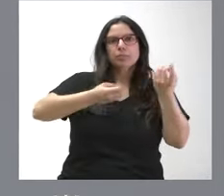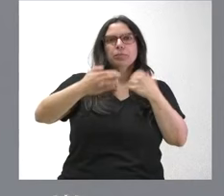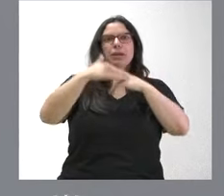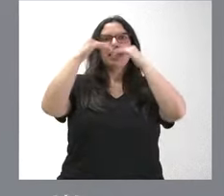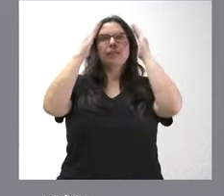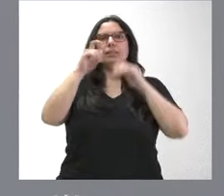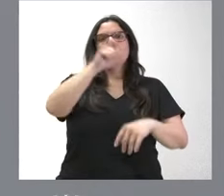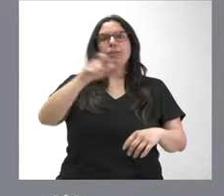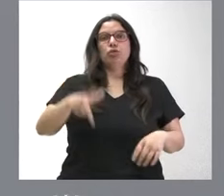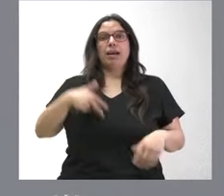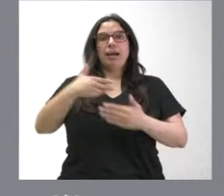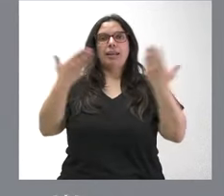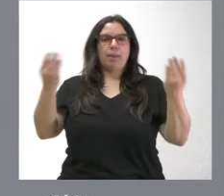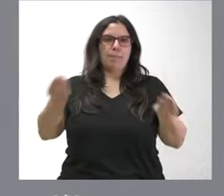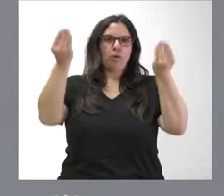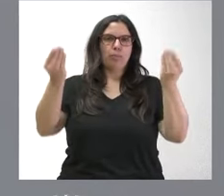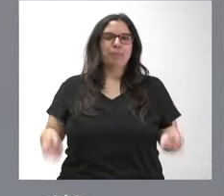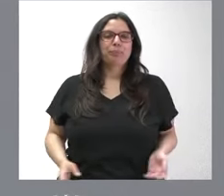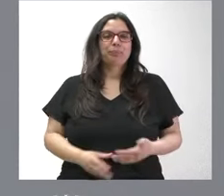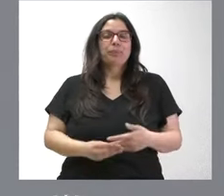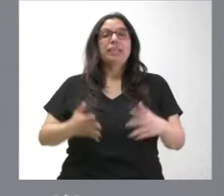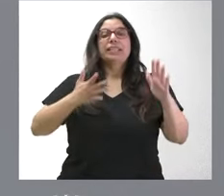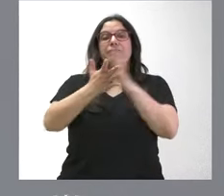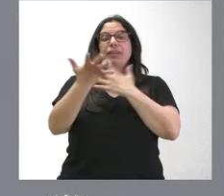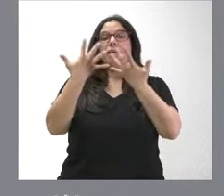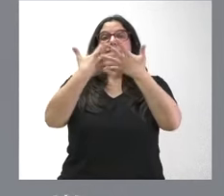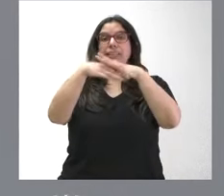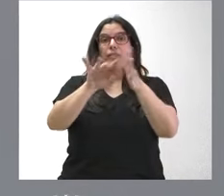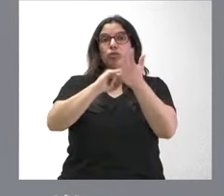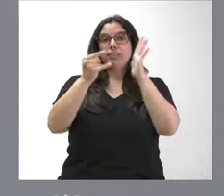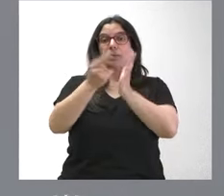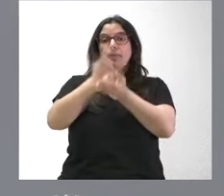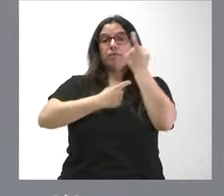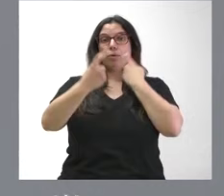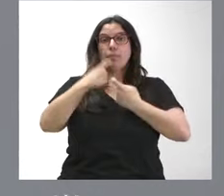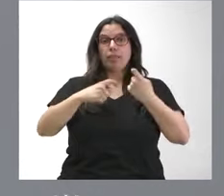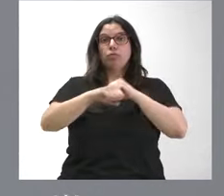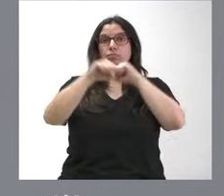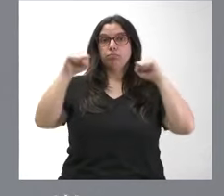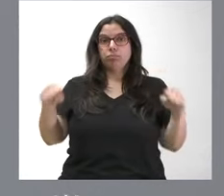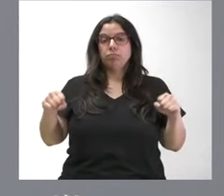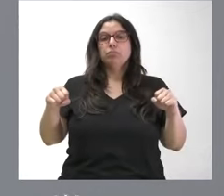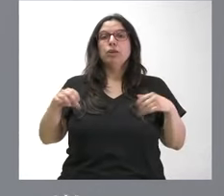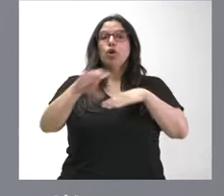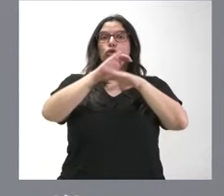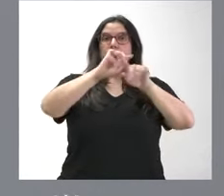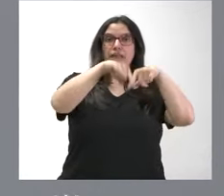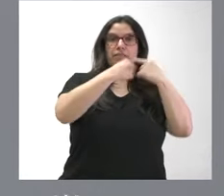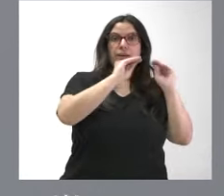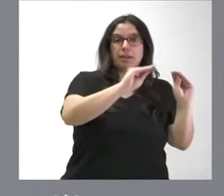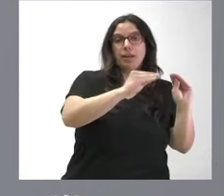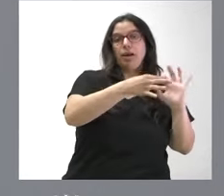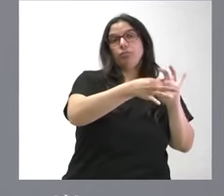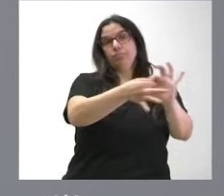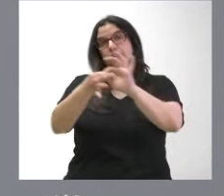conjunto de los ciudadanos. No solo se consolida la integración de los sistemas de información de la Consejería de Familia con el